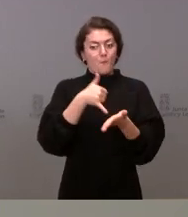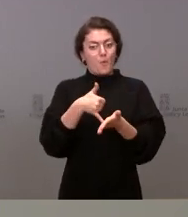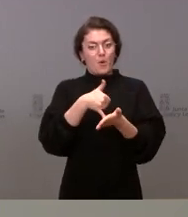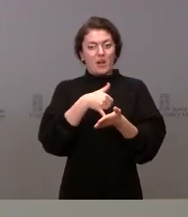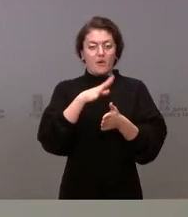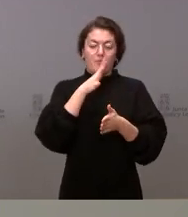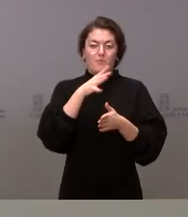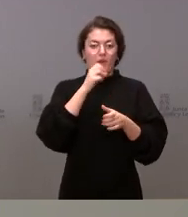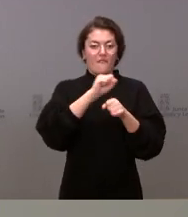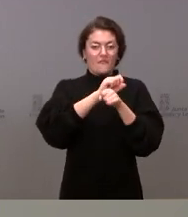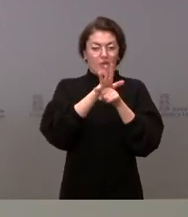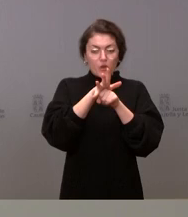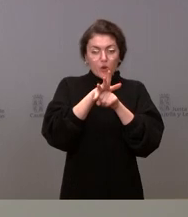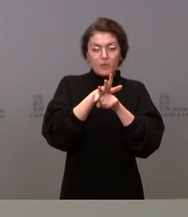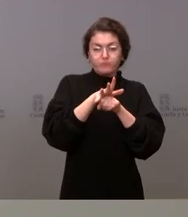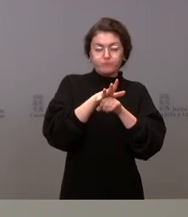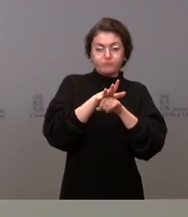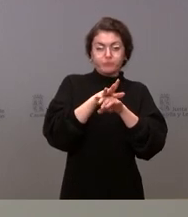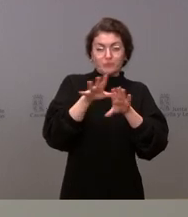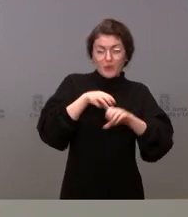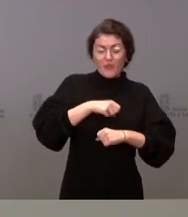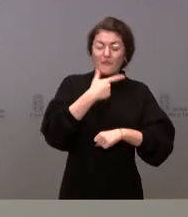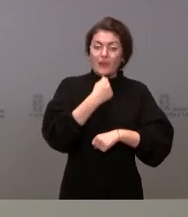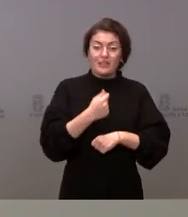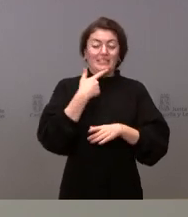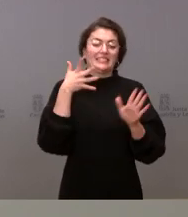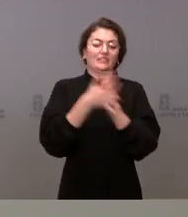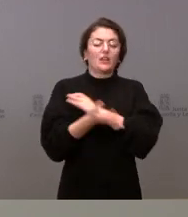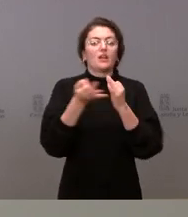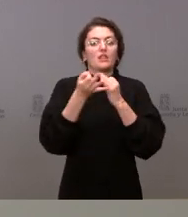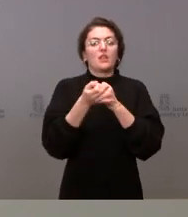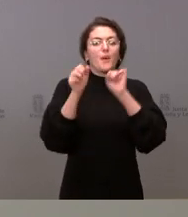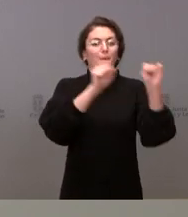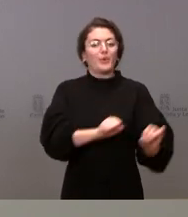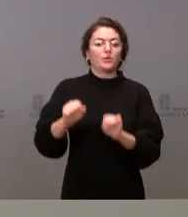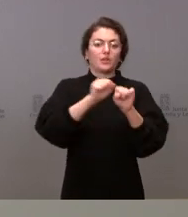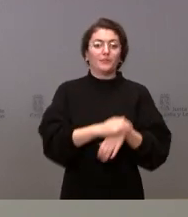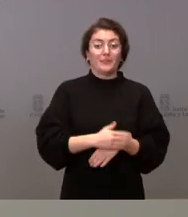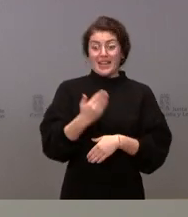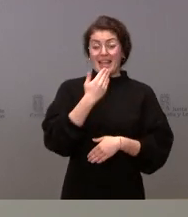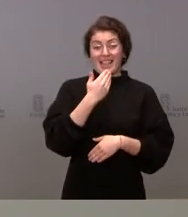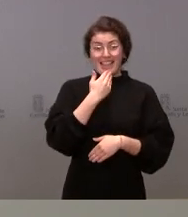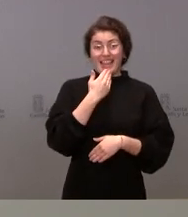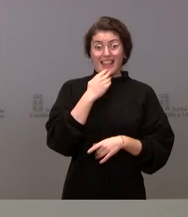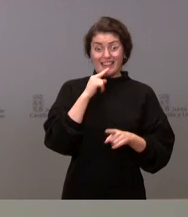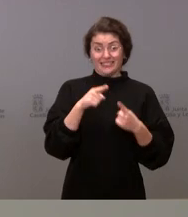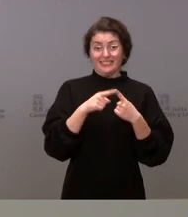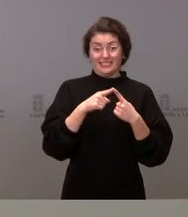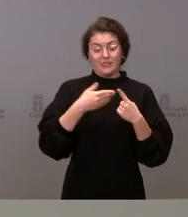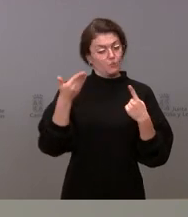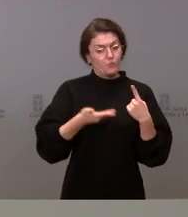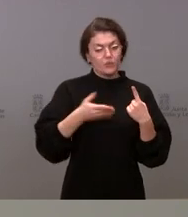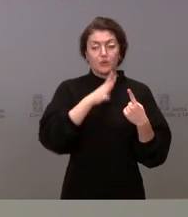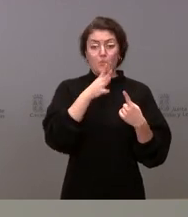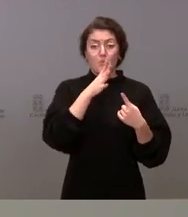virus, por lo que debemos asegurar su protección. La edad es evidentemente uno de los ítems más fundamentales porque a